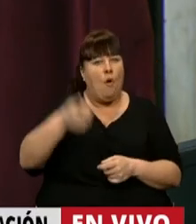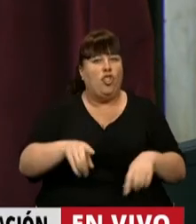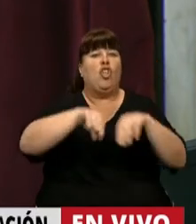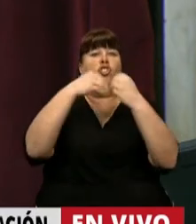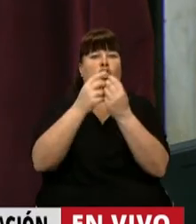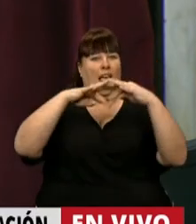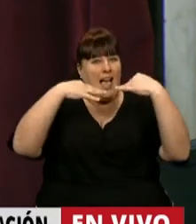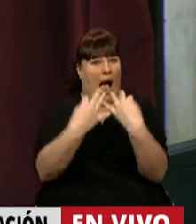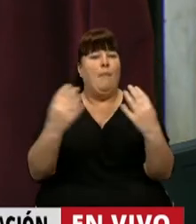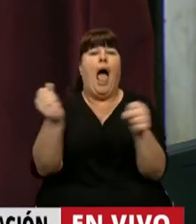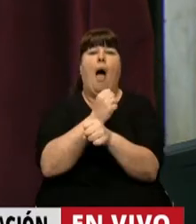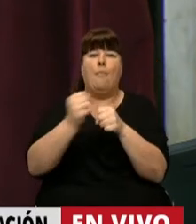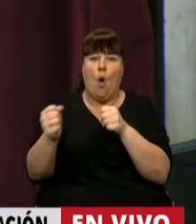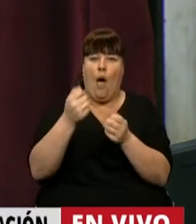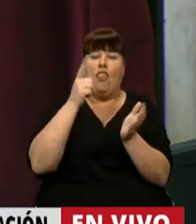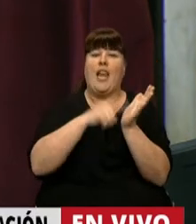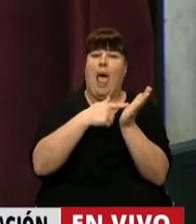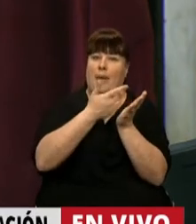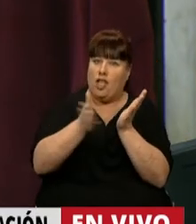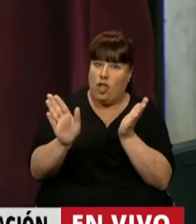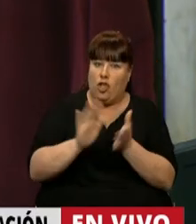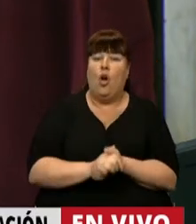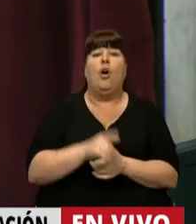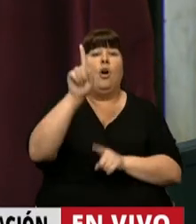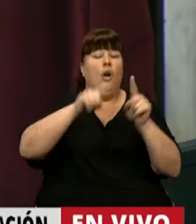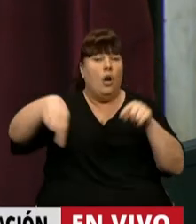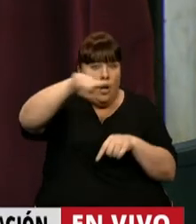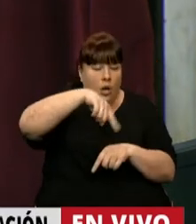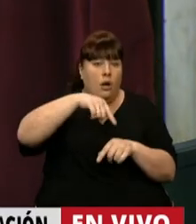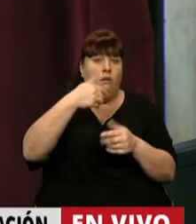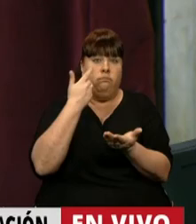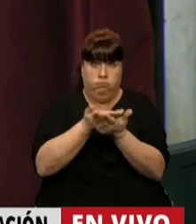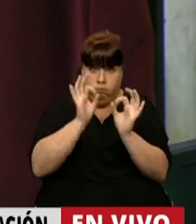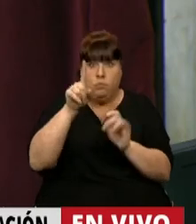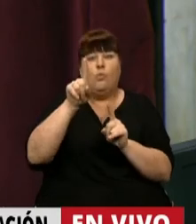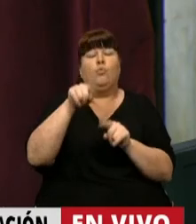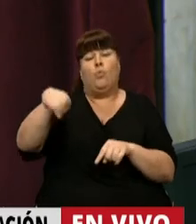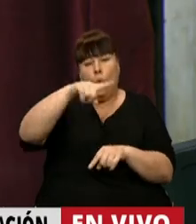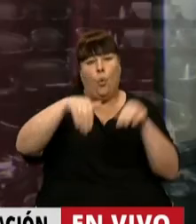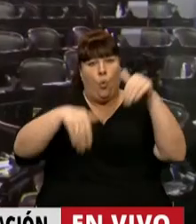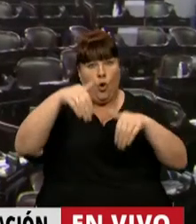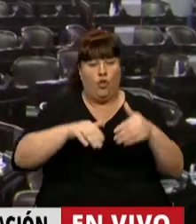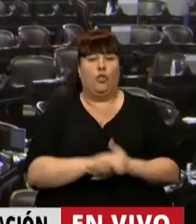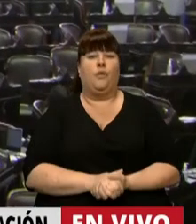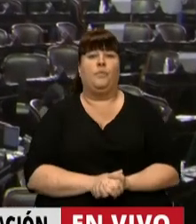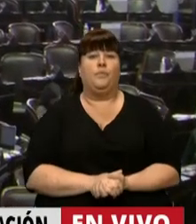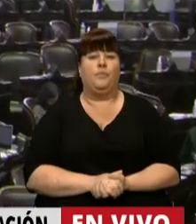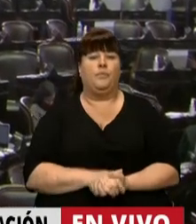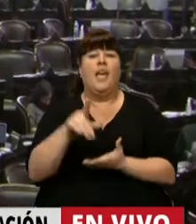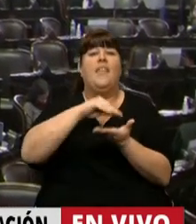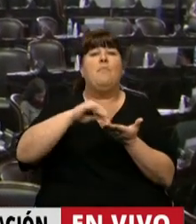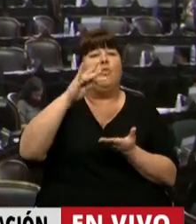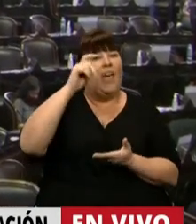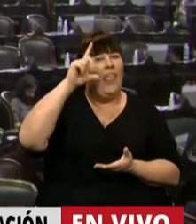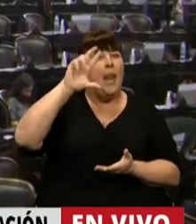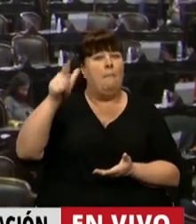del total de la Cámara para aprobar los apartamientos del reglamento, se pone en consideración la solicitud de apartamiento del reglamento de la